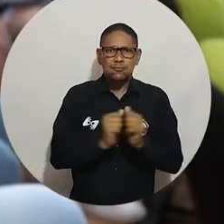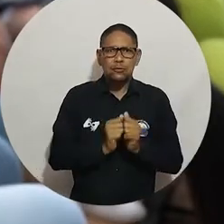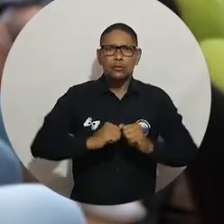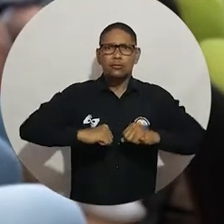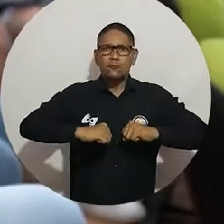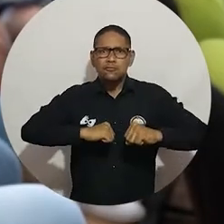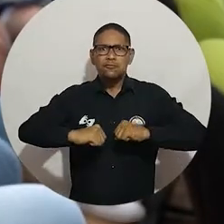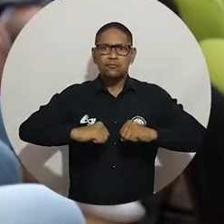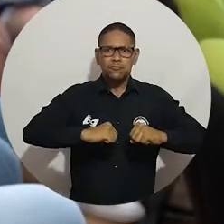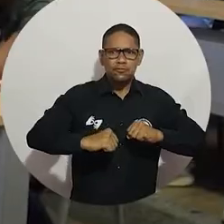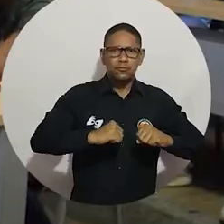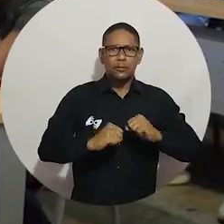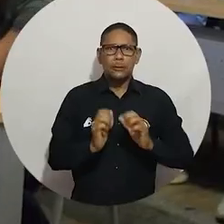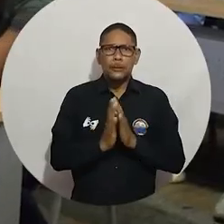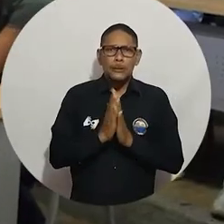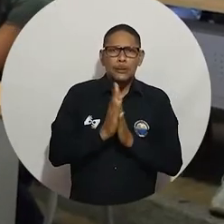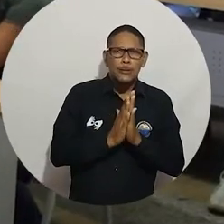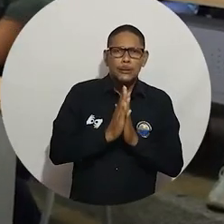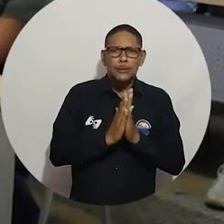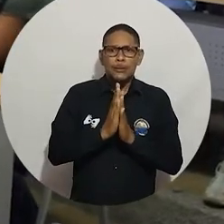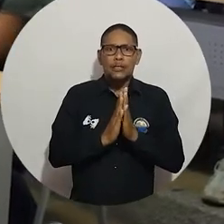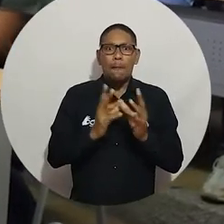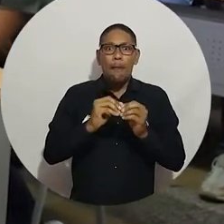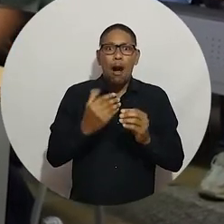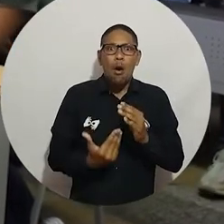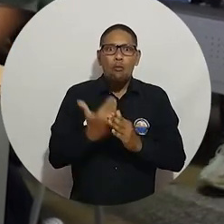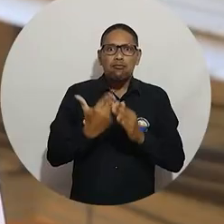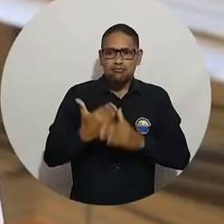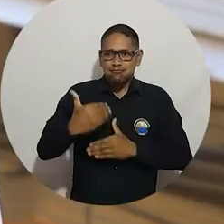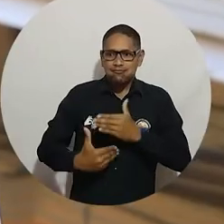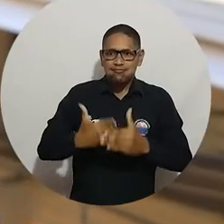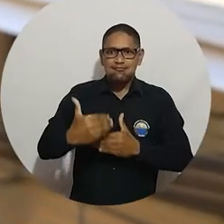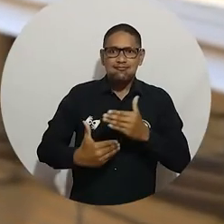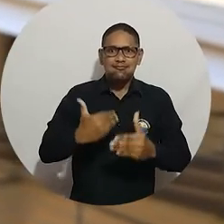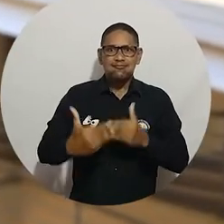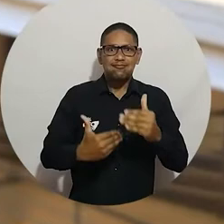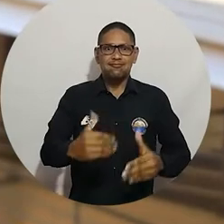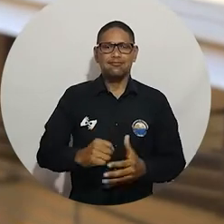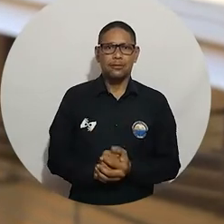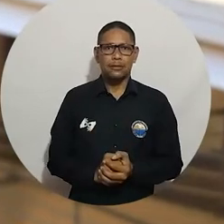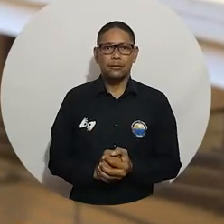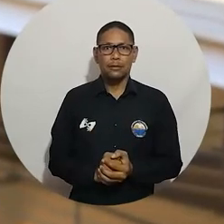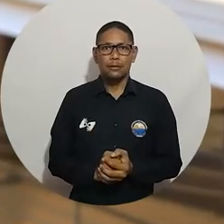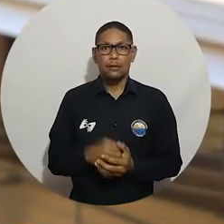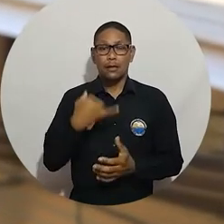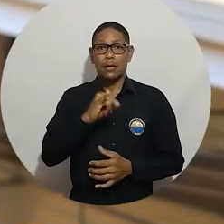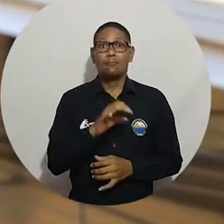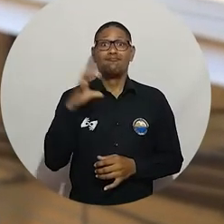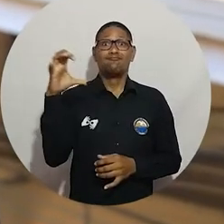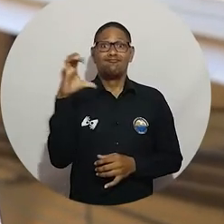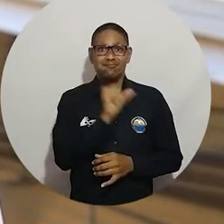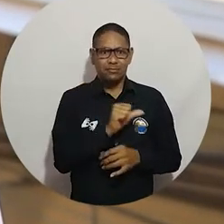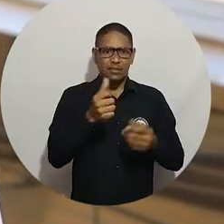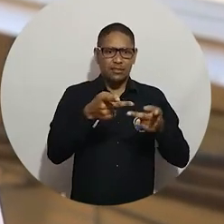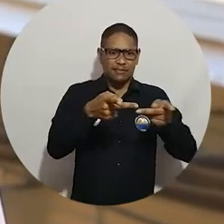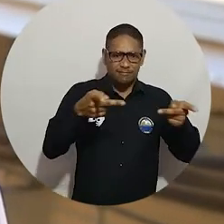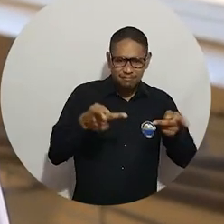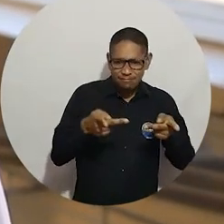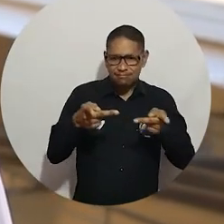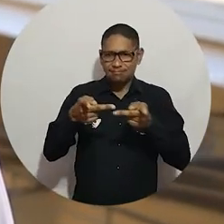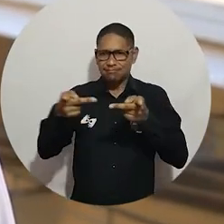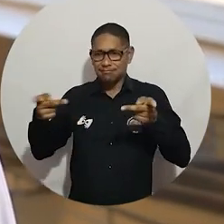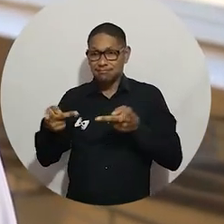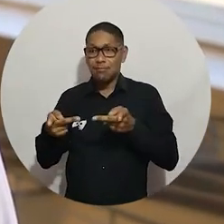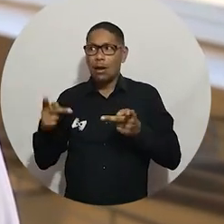progreso en el territorio. Hemos encontrado en las aulas espacios bastante concurridos, personas con la